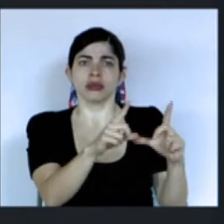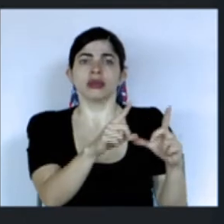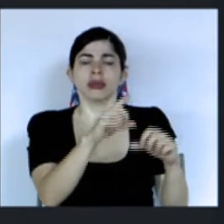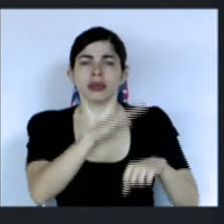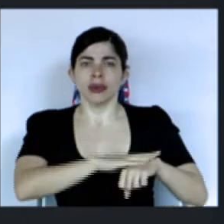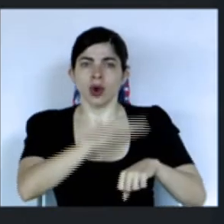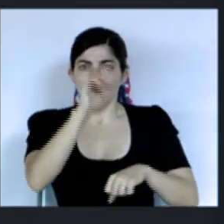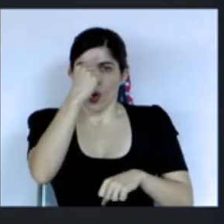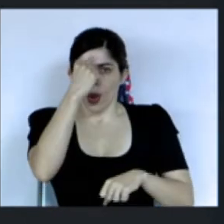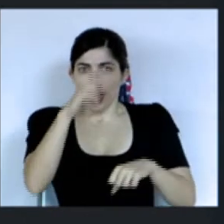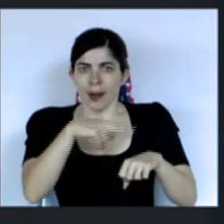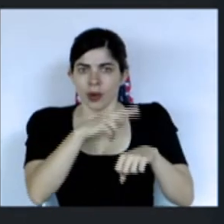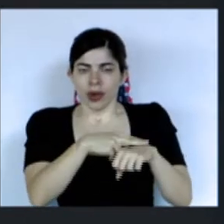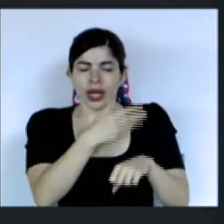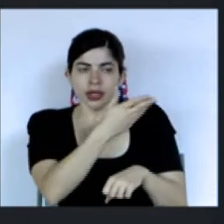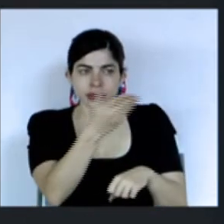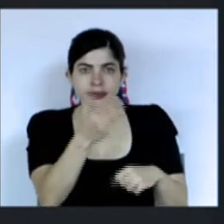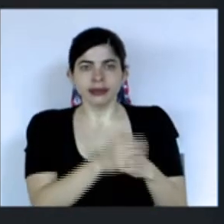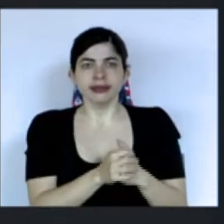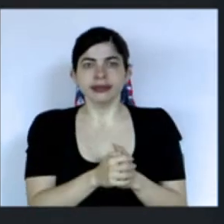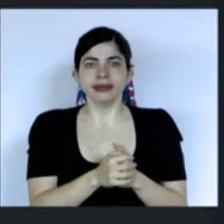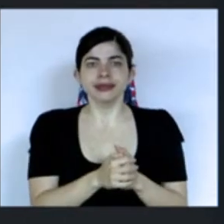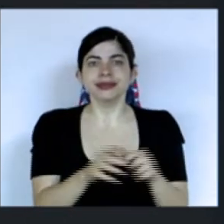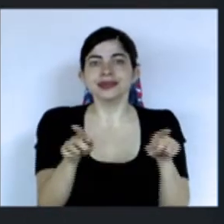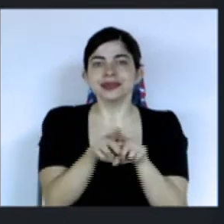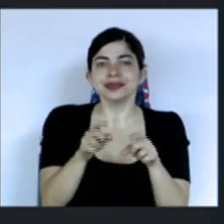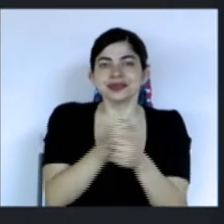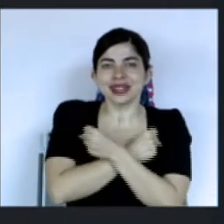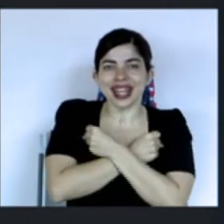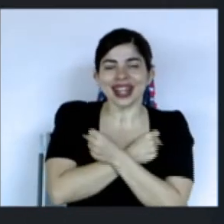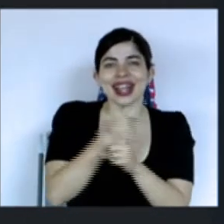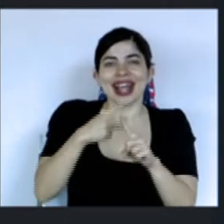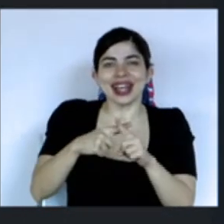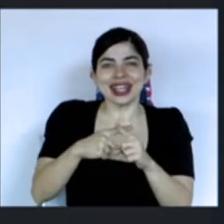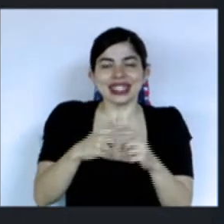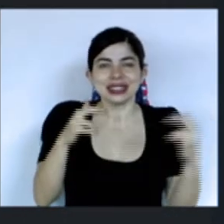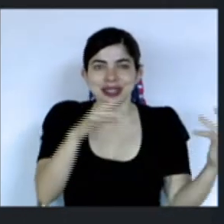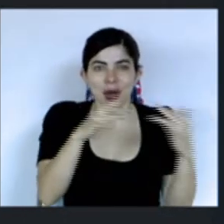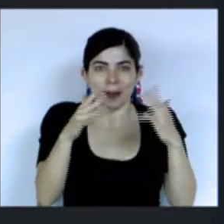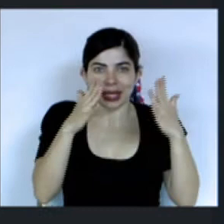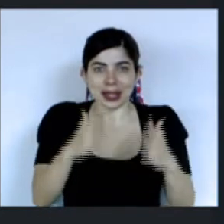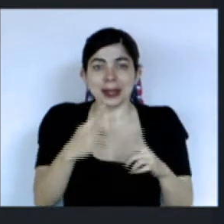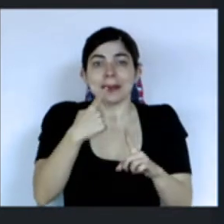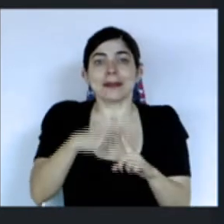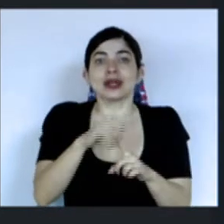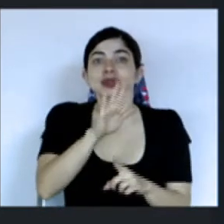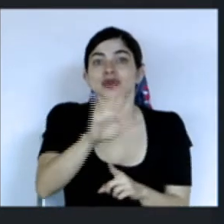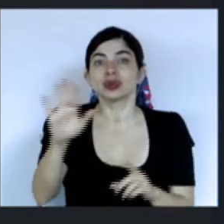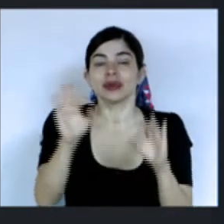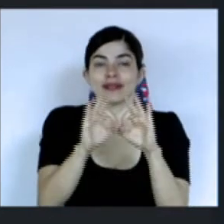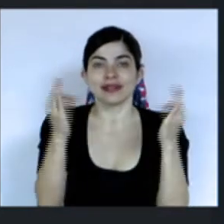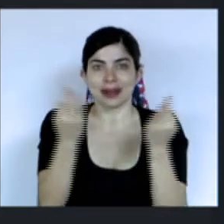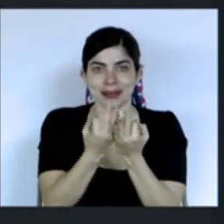gobierno de la república a los queridos excombatientes y sus familias